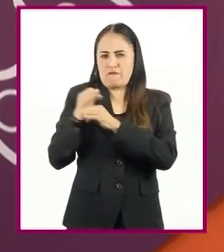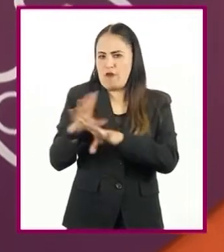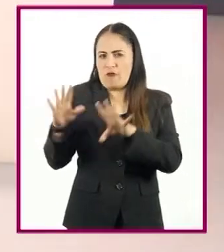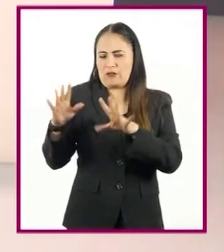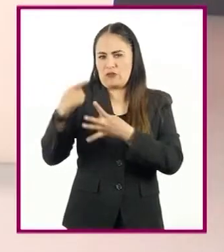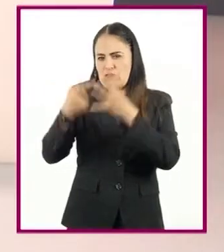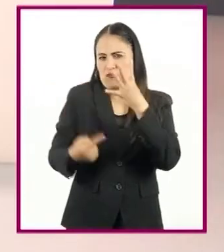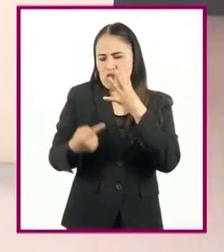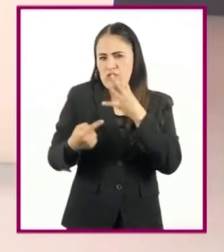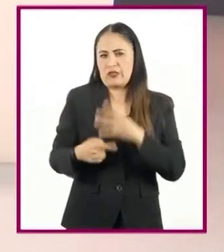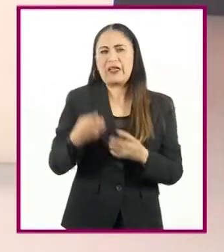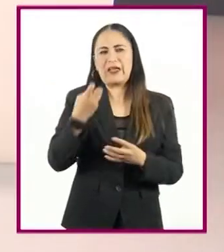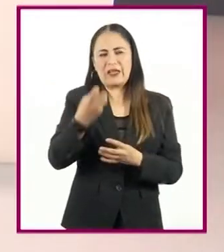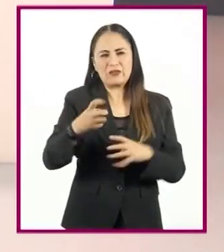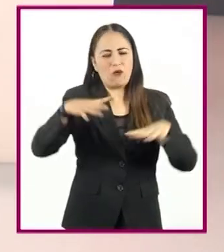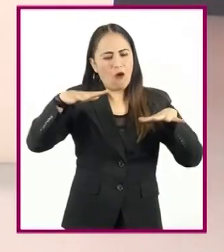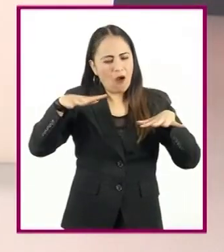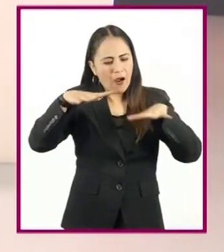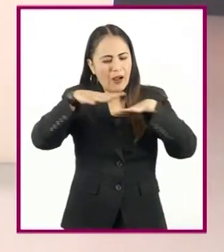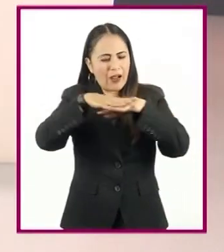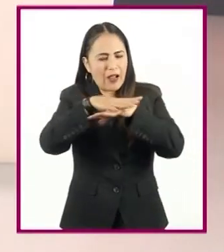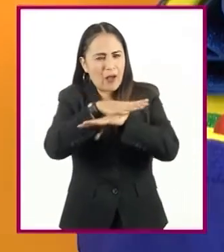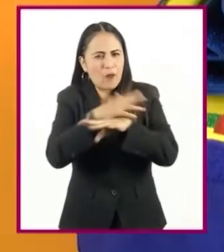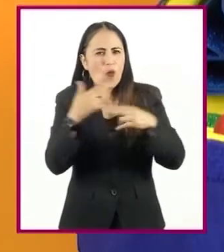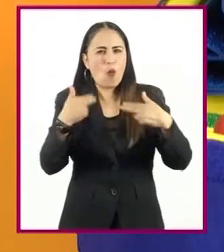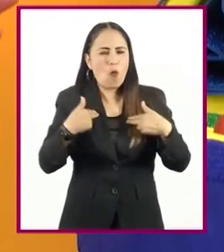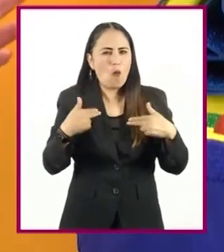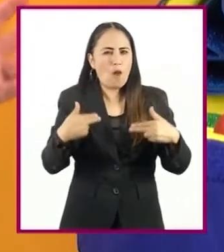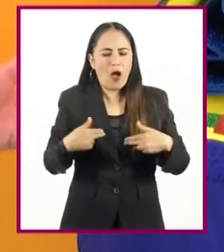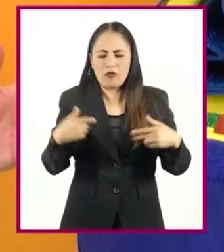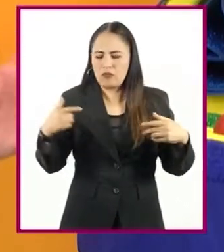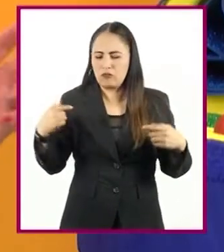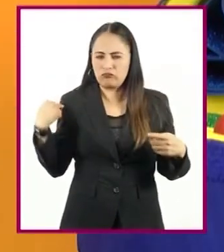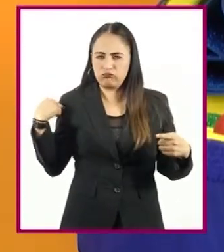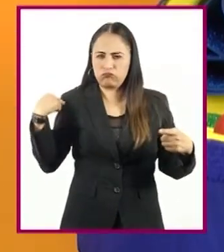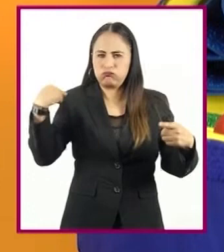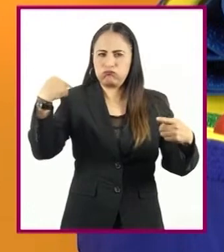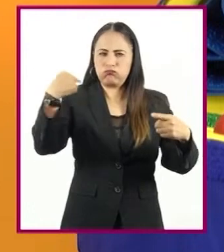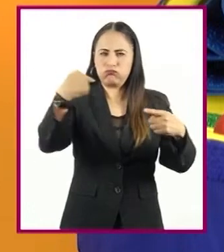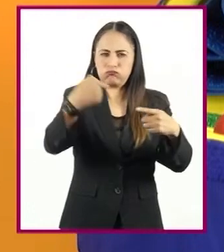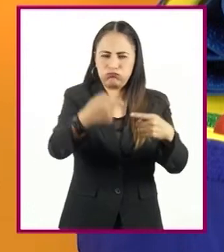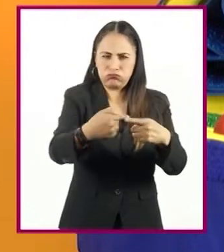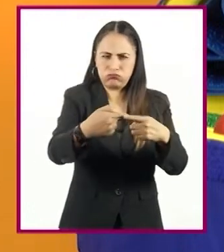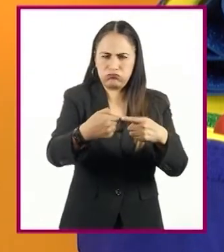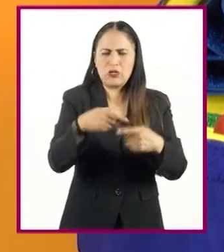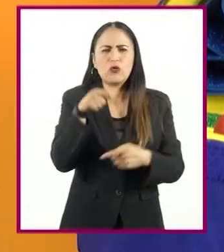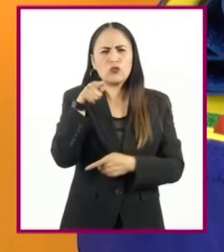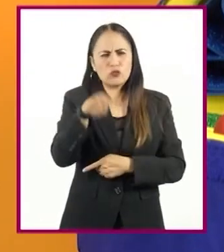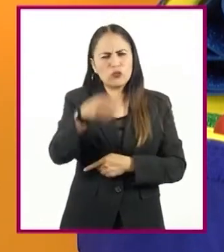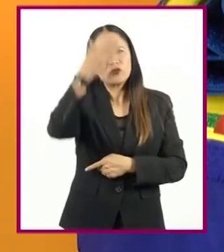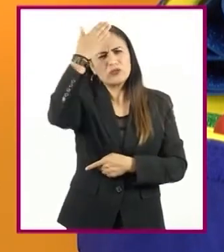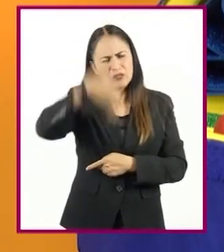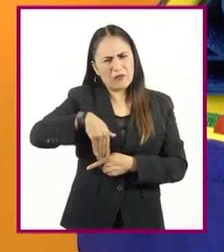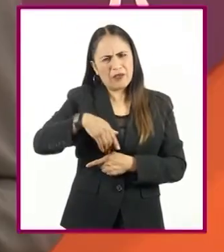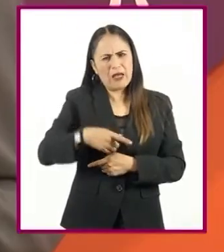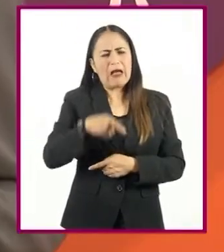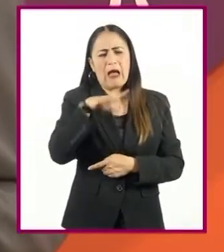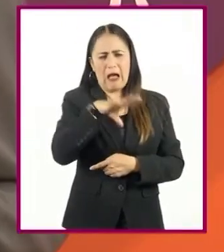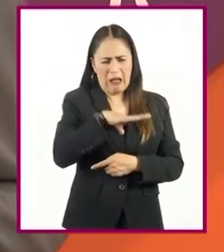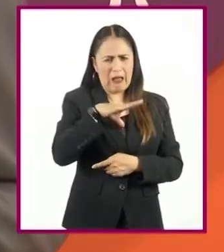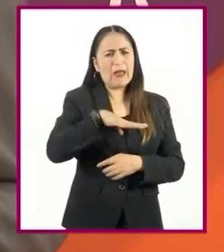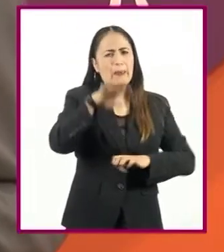cuenta la historia evolutiva de los seres vivos. ¿Sabías que existen empresas con la tecnología